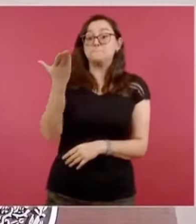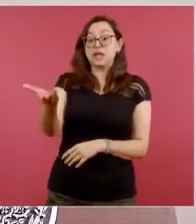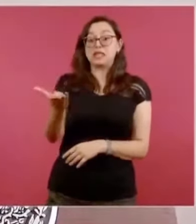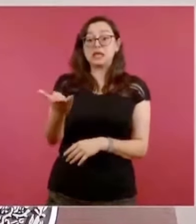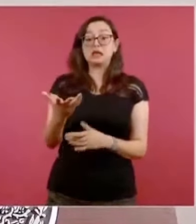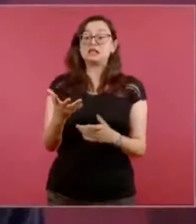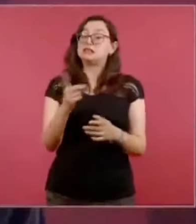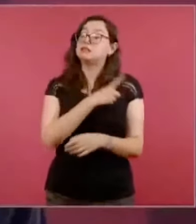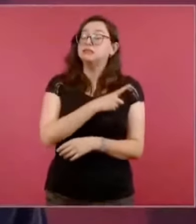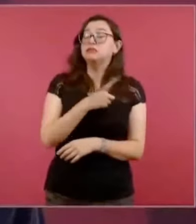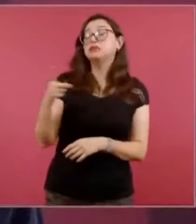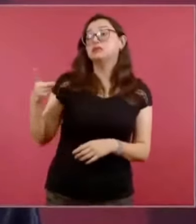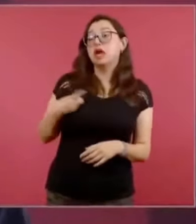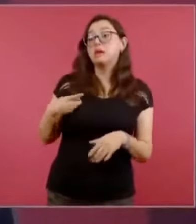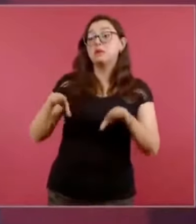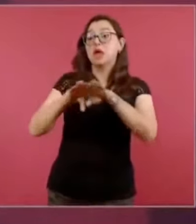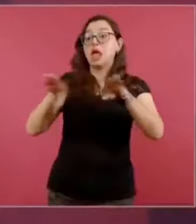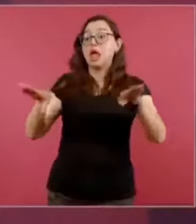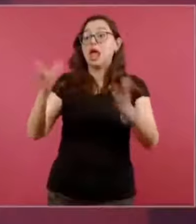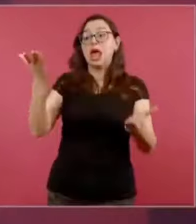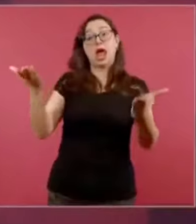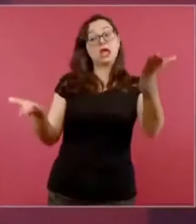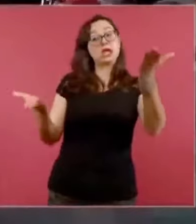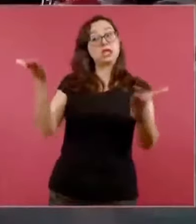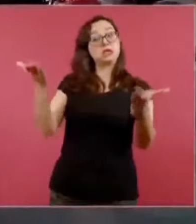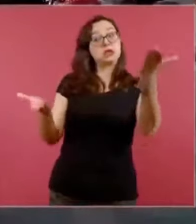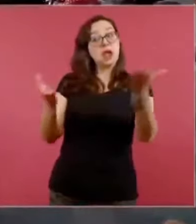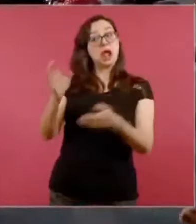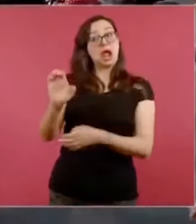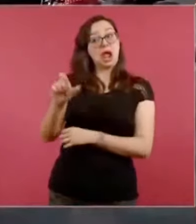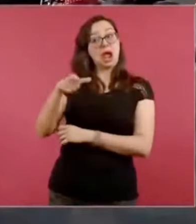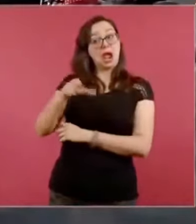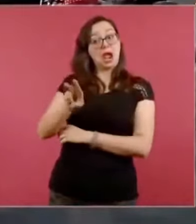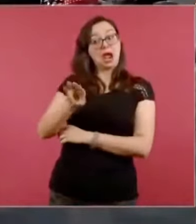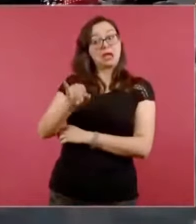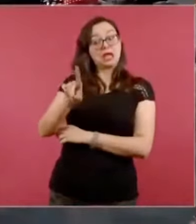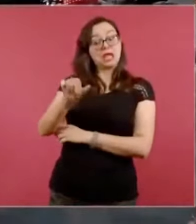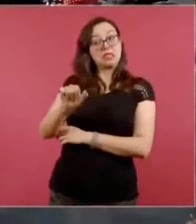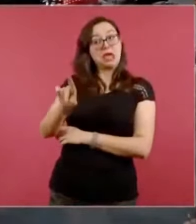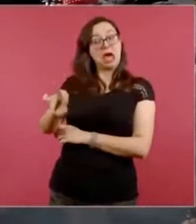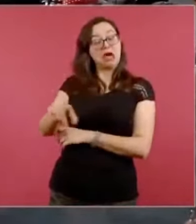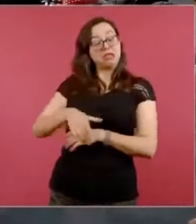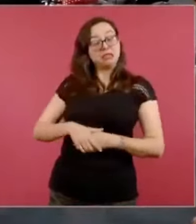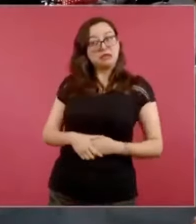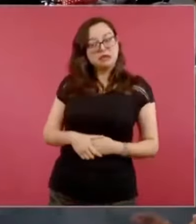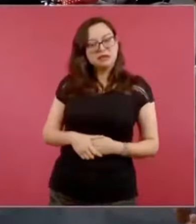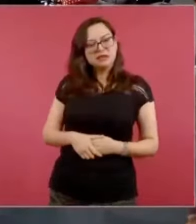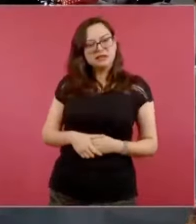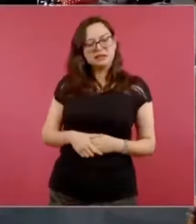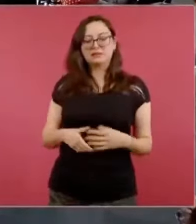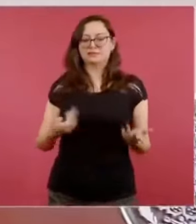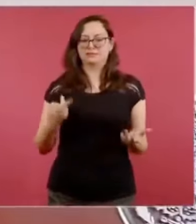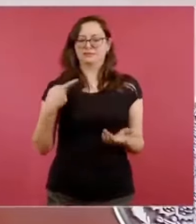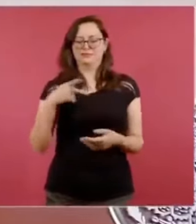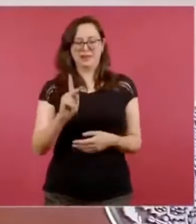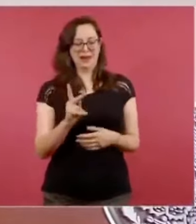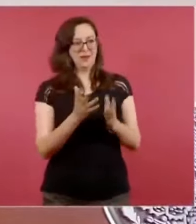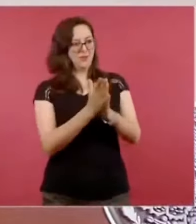cuando tienen a Televisa, tienen a Azteca,